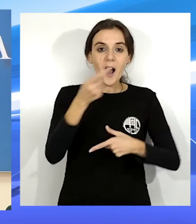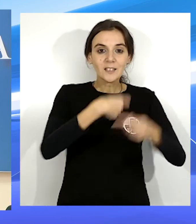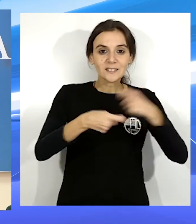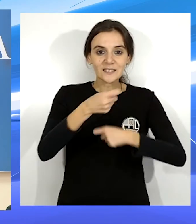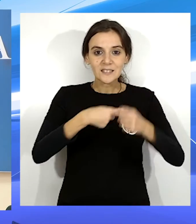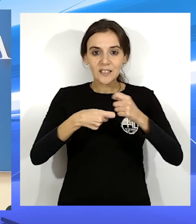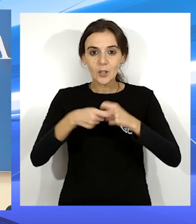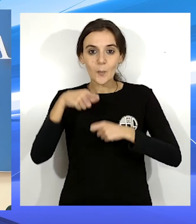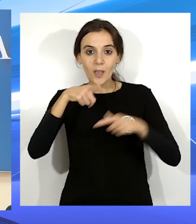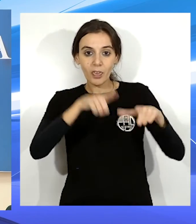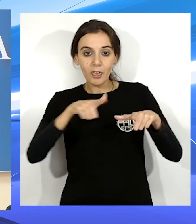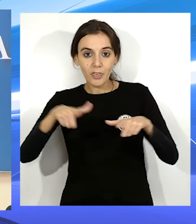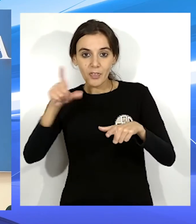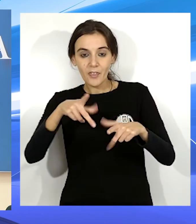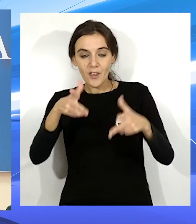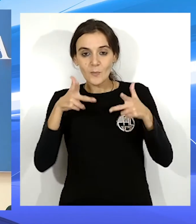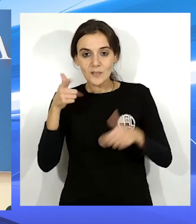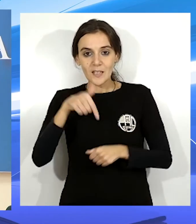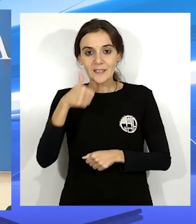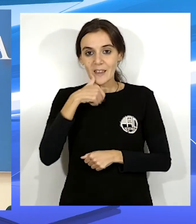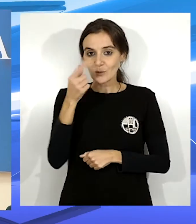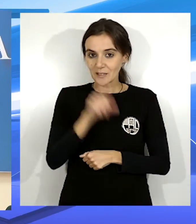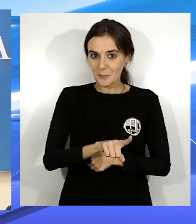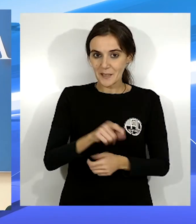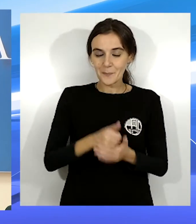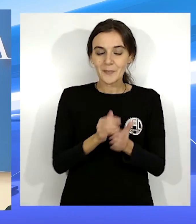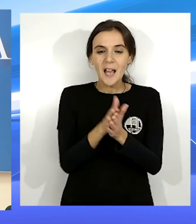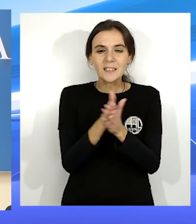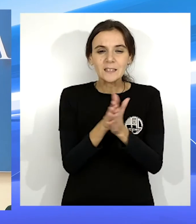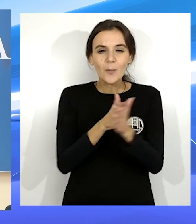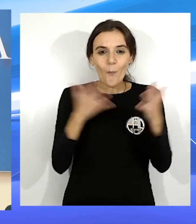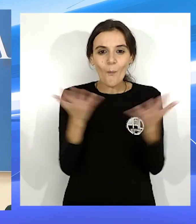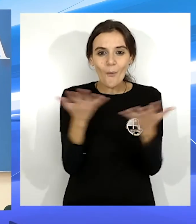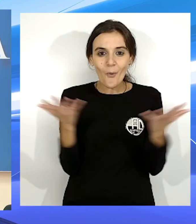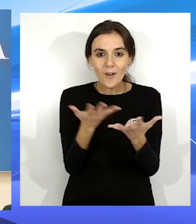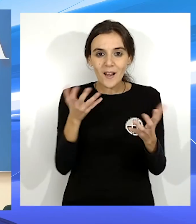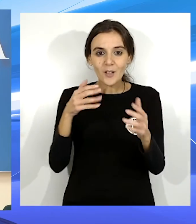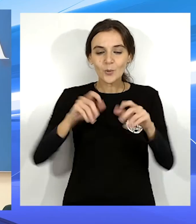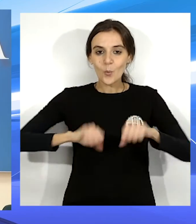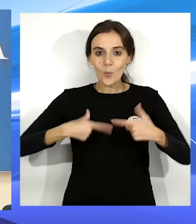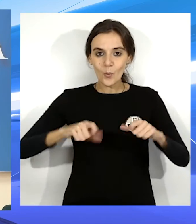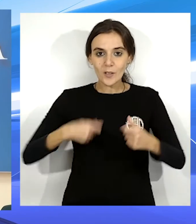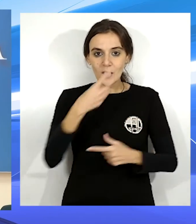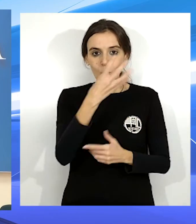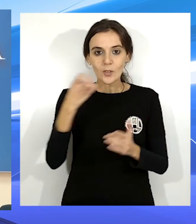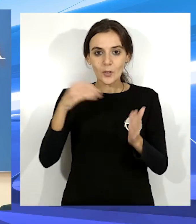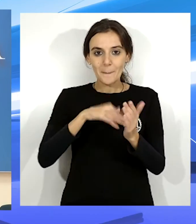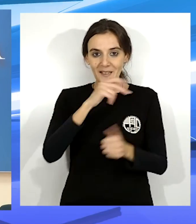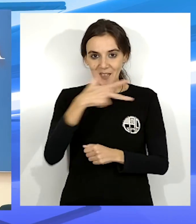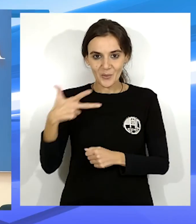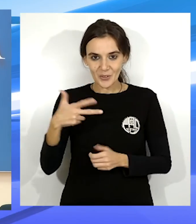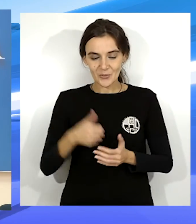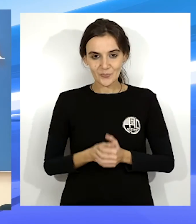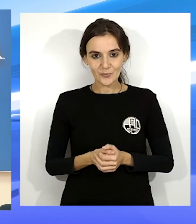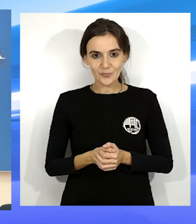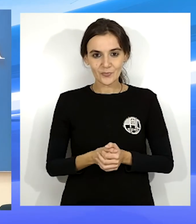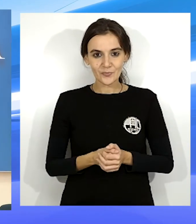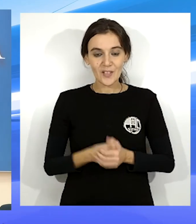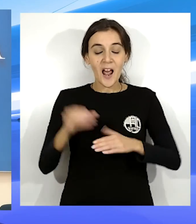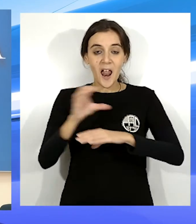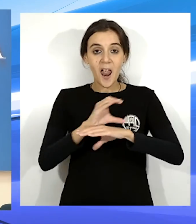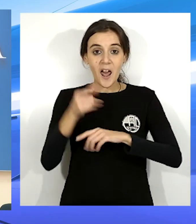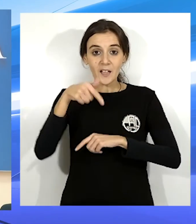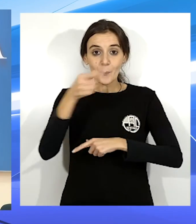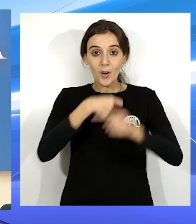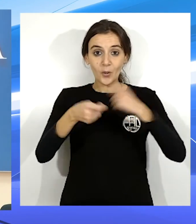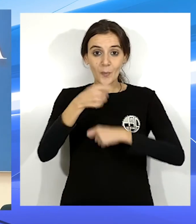establecimientos comerciales y en la hostelería de nuestra ciudad, estimulando así un gasto de 400.000 euros. La